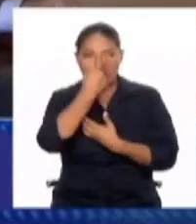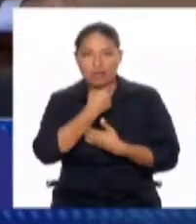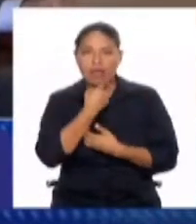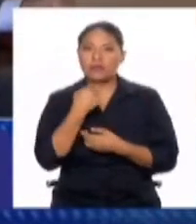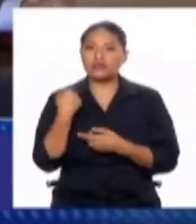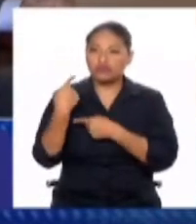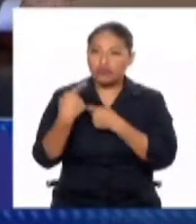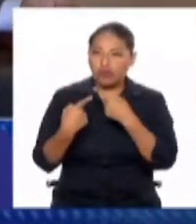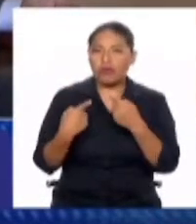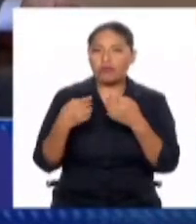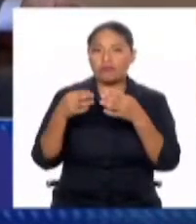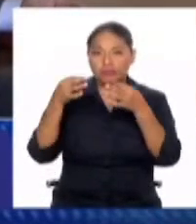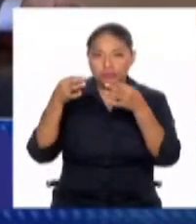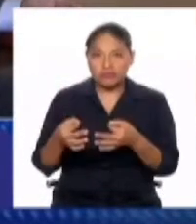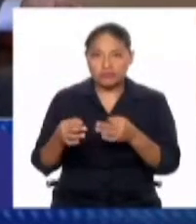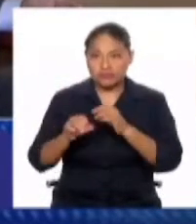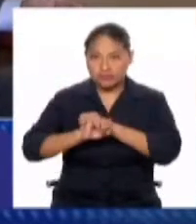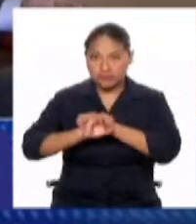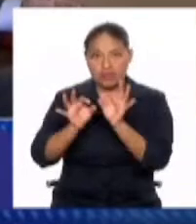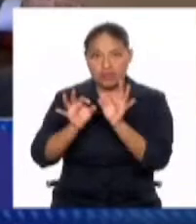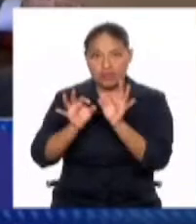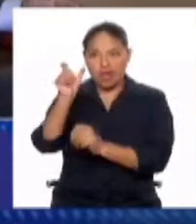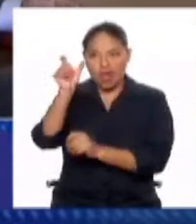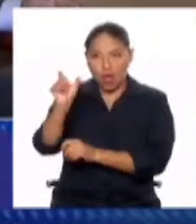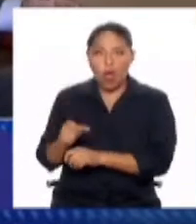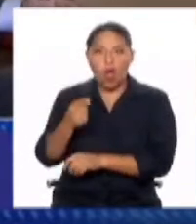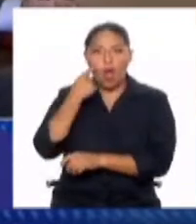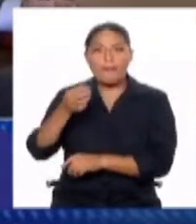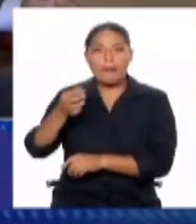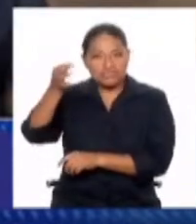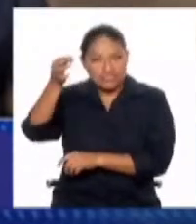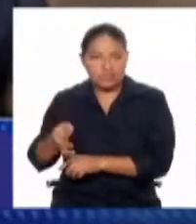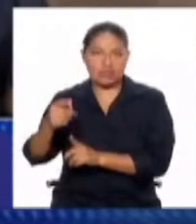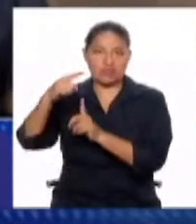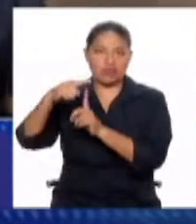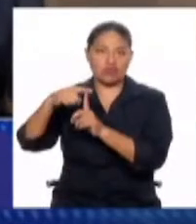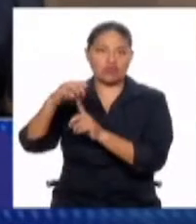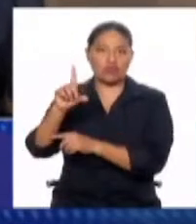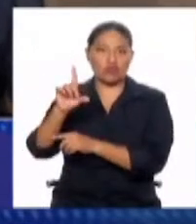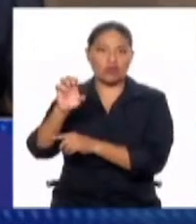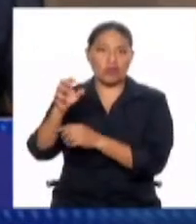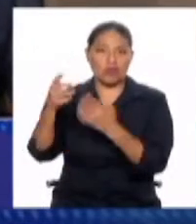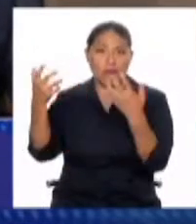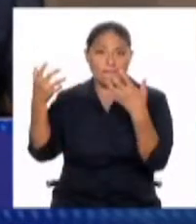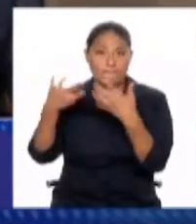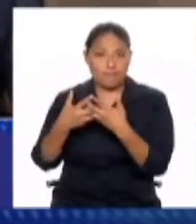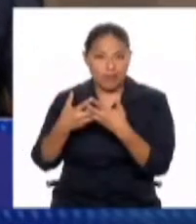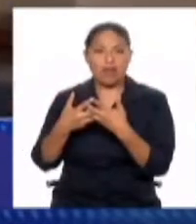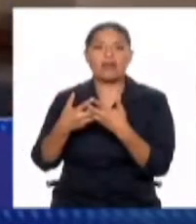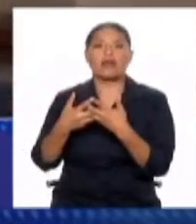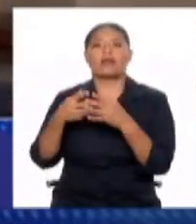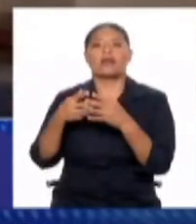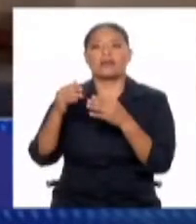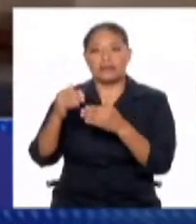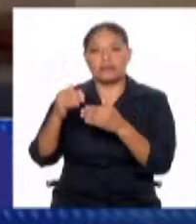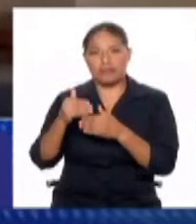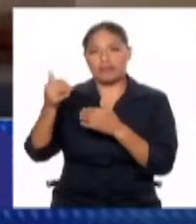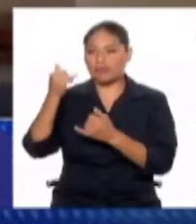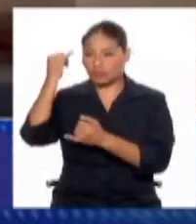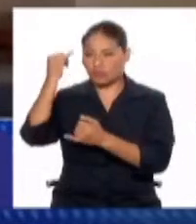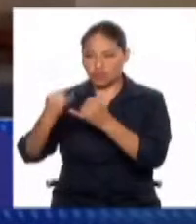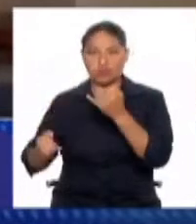generales. Una vez que queda acreditado de que es la persona procesada, entonces culmina la audiencia.